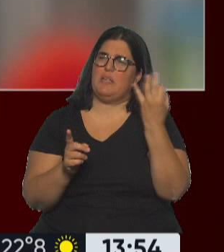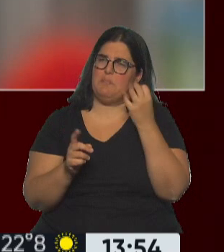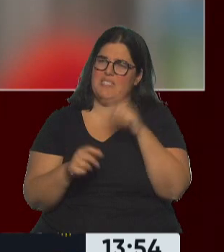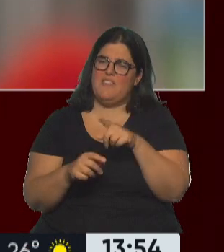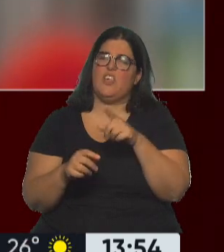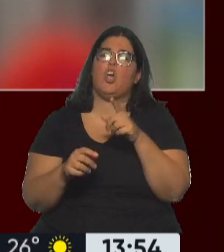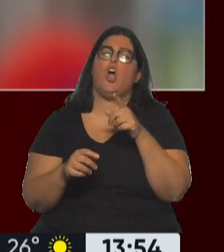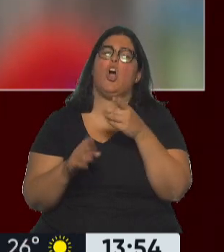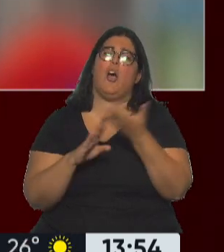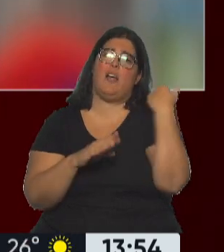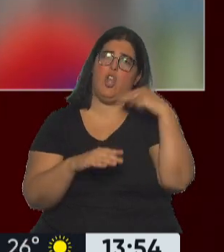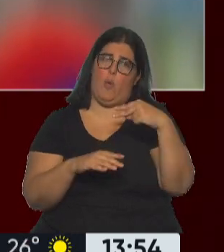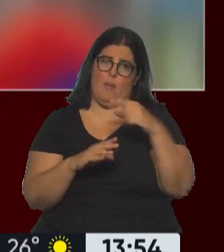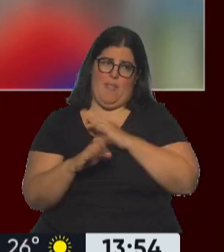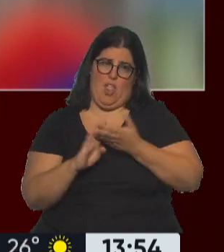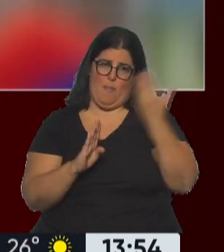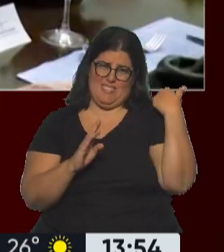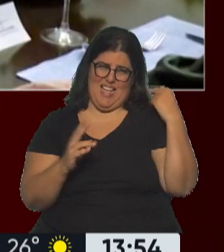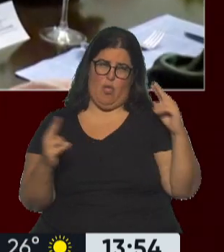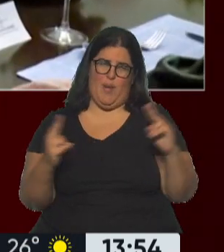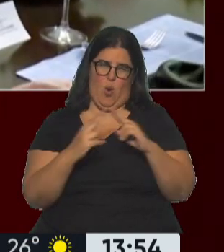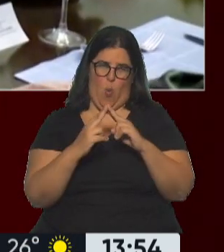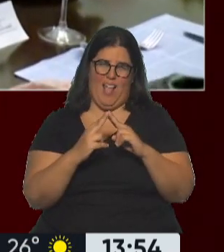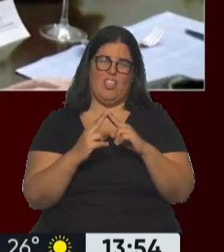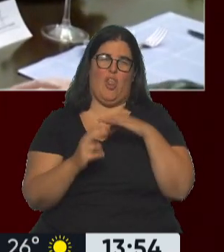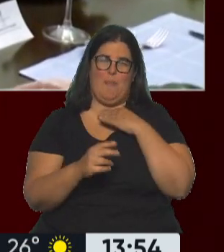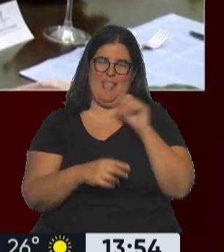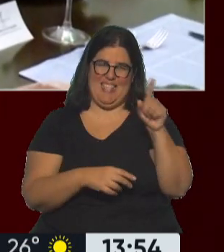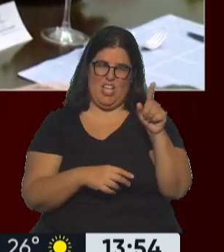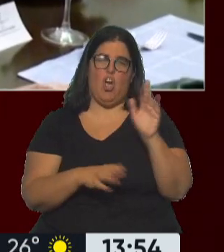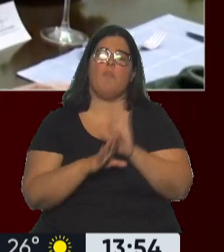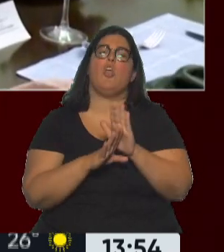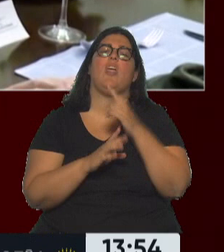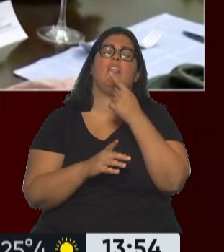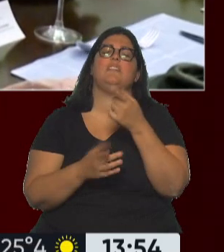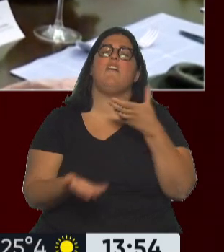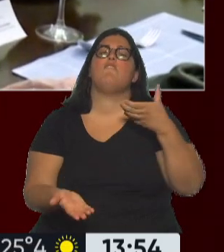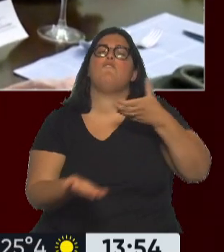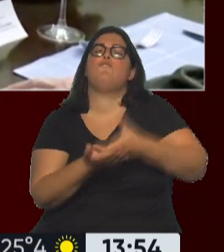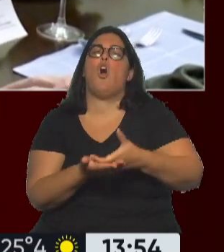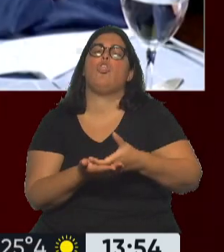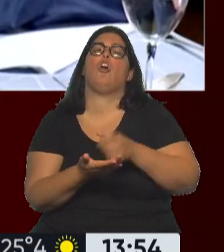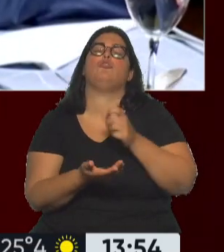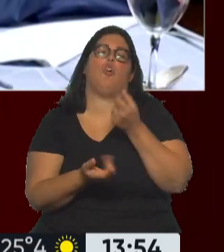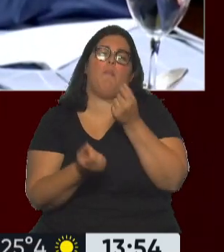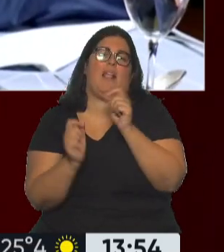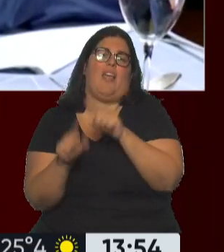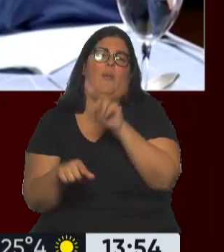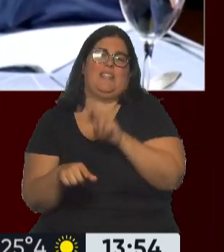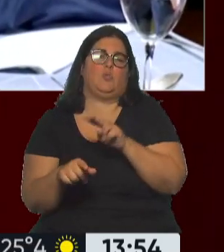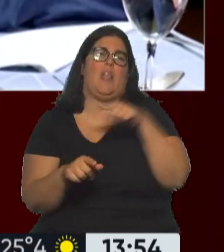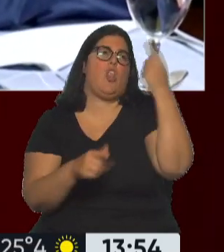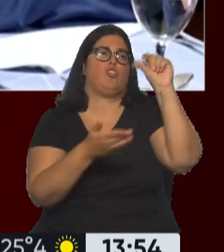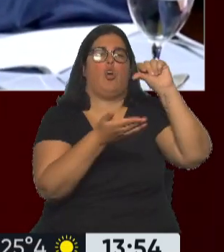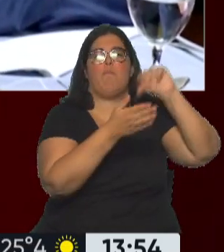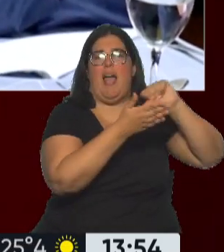pendiente desde noviembre del año pasado, en el encuentro que se realizó en México, del descongelamiento de los fondos venezolanos en el exterior que ascienden aproximadamente a